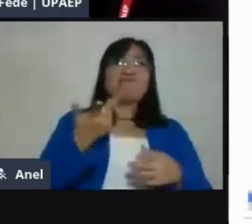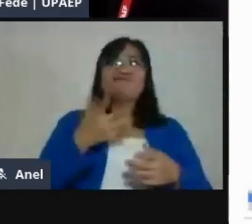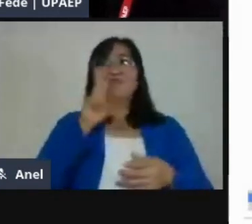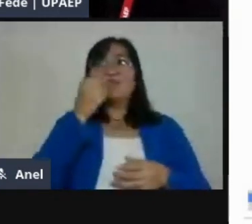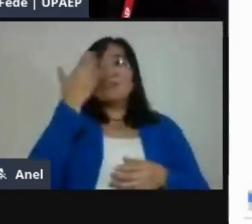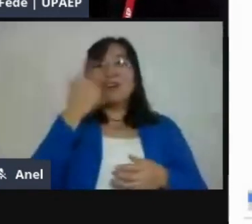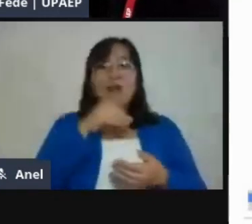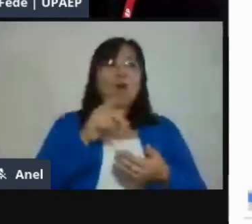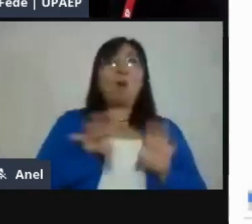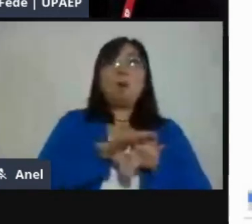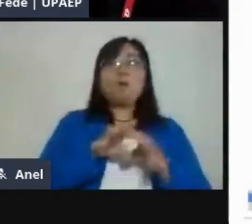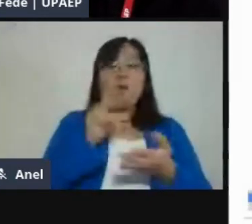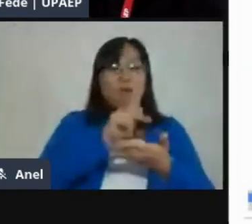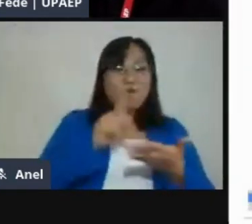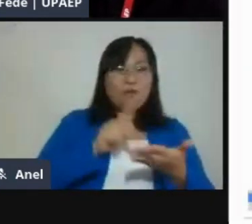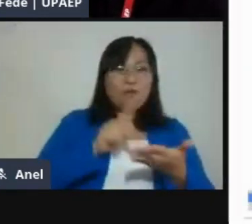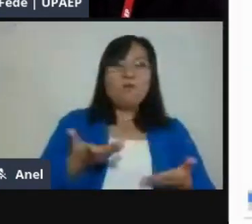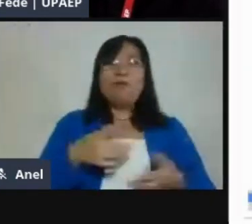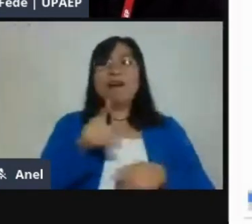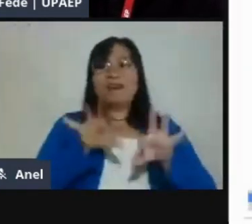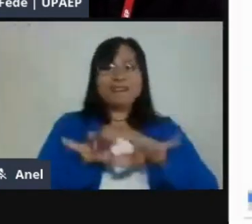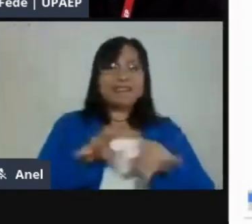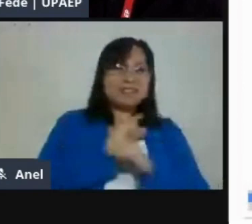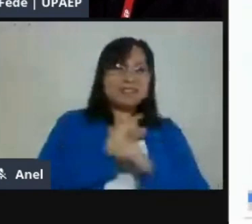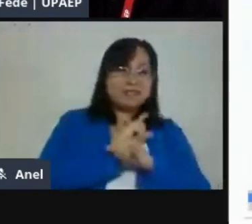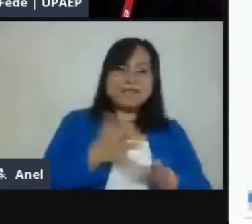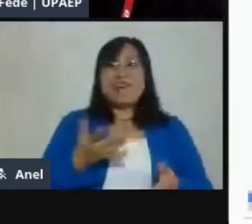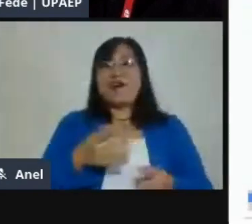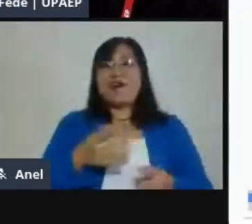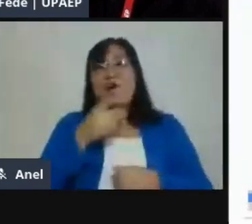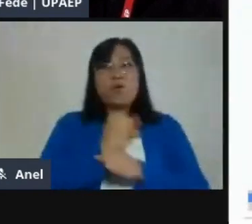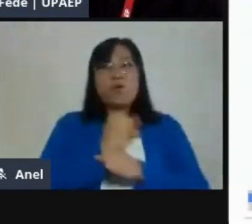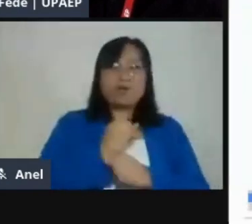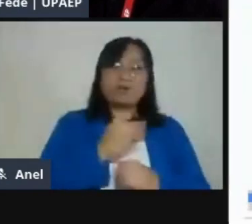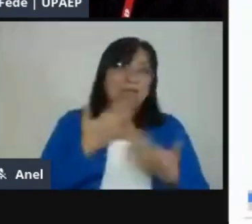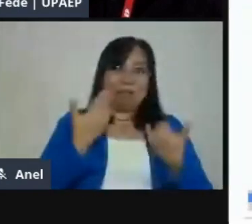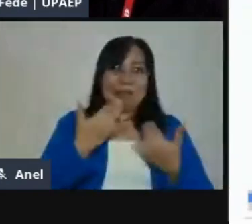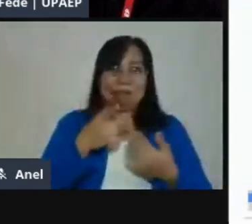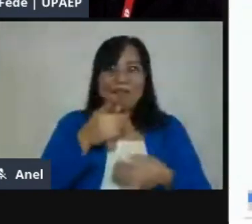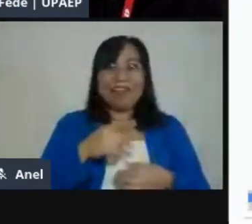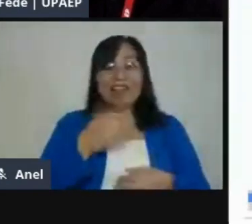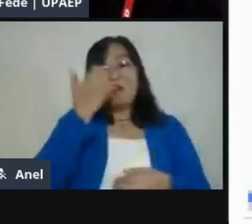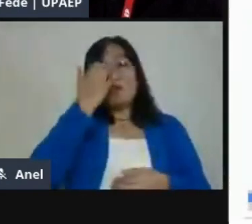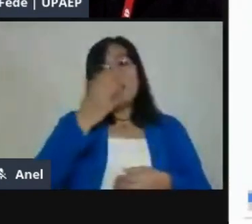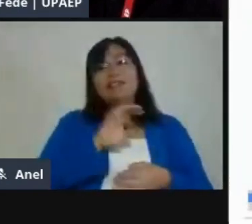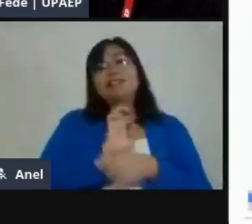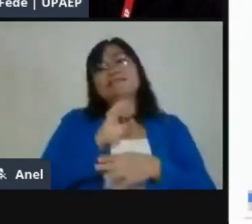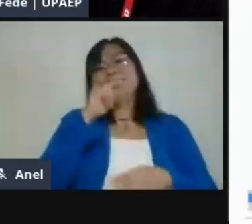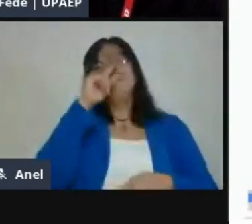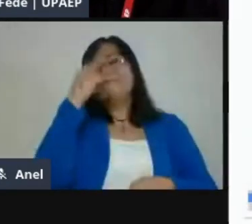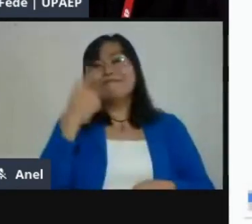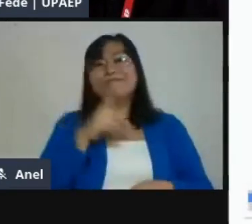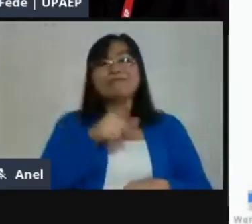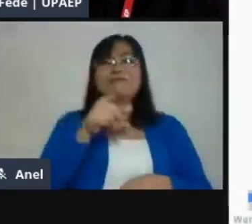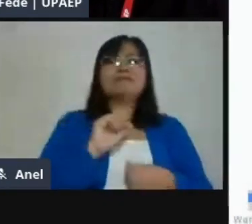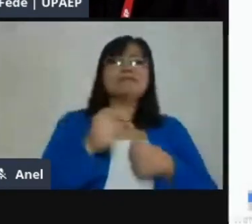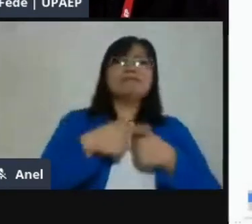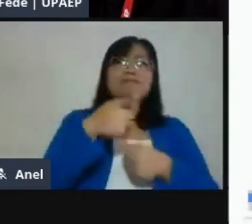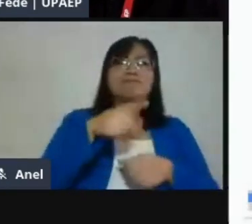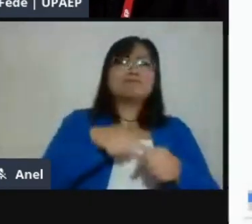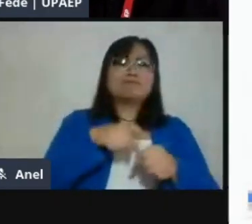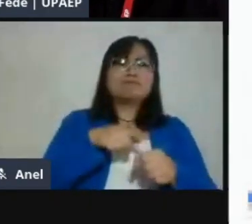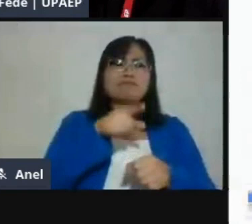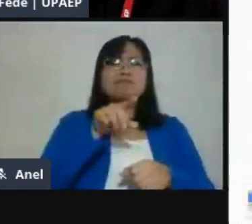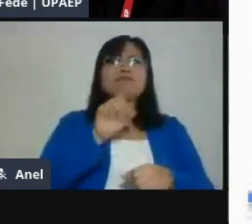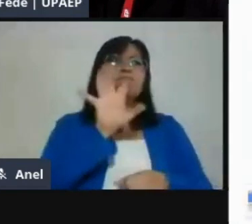No sabemos que los maestros, pues, no somos diseñadores gráficos, ni mucho menos. Entonces, te puedes apoyar de alguna de estas